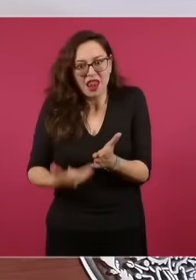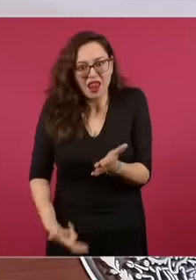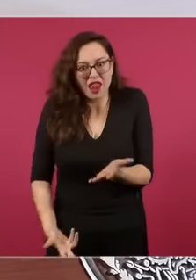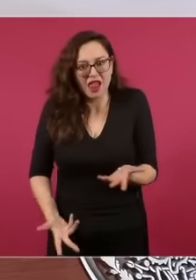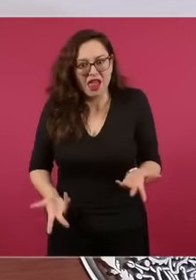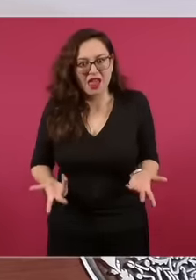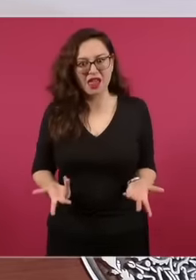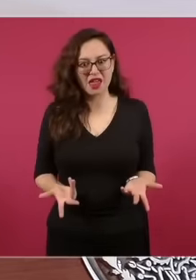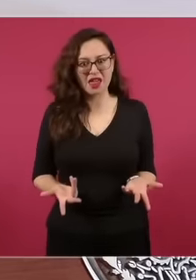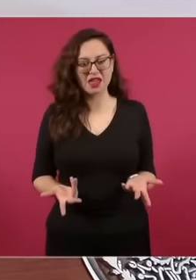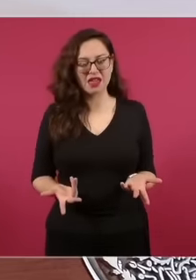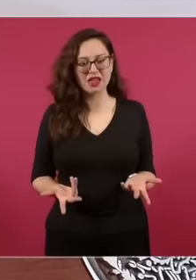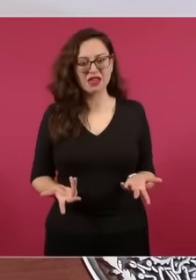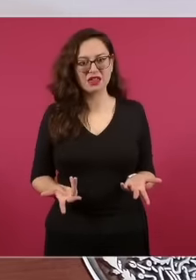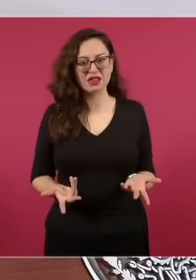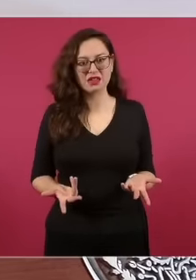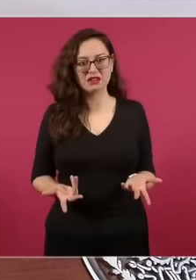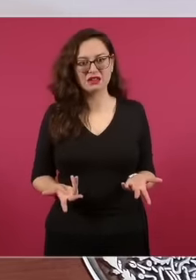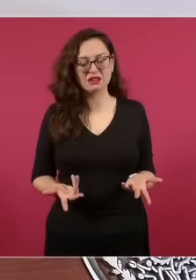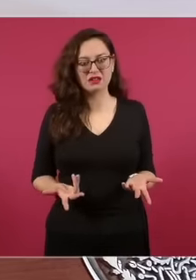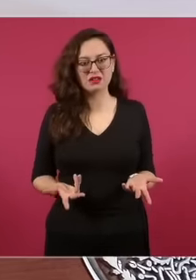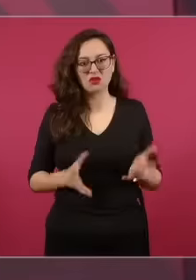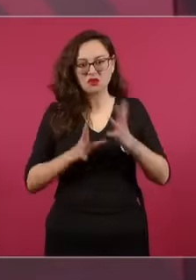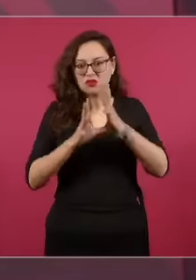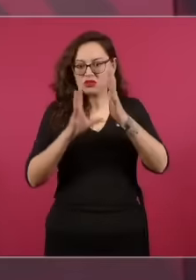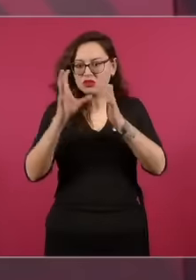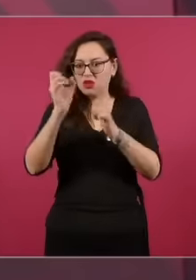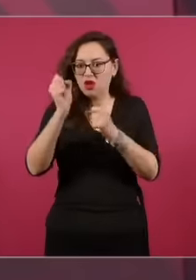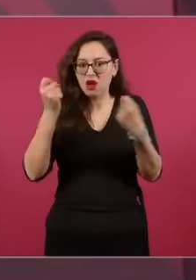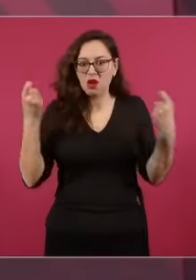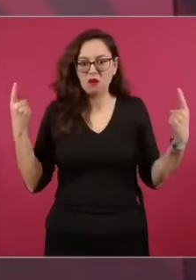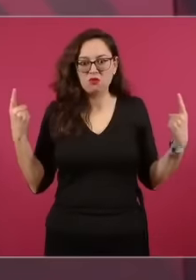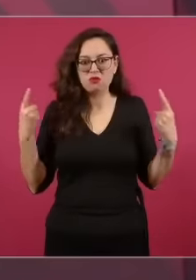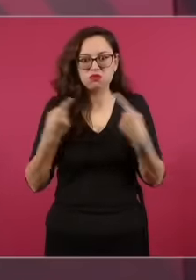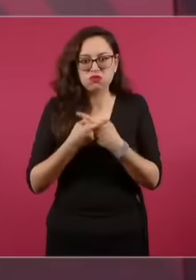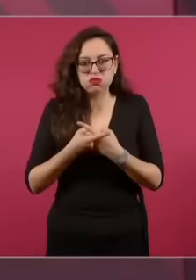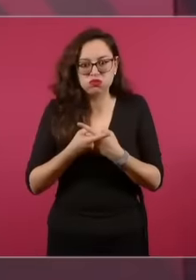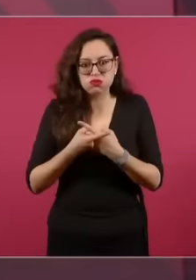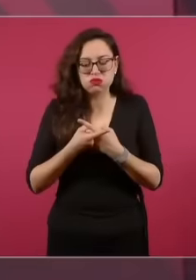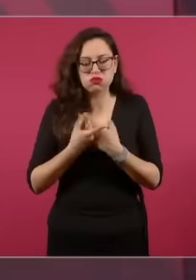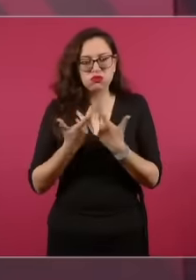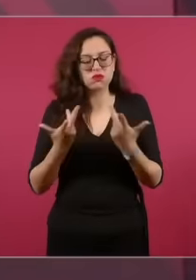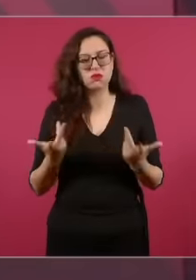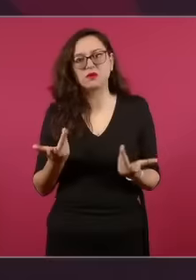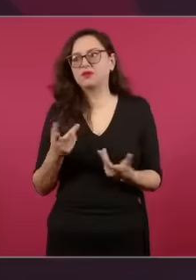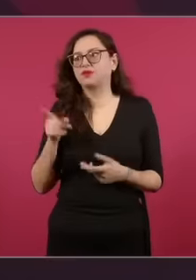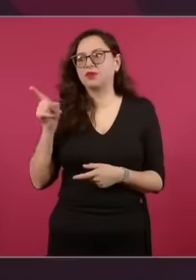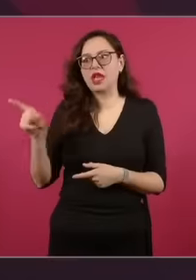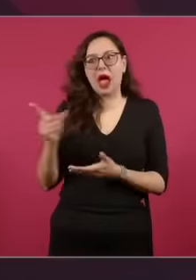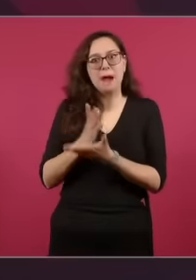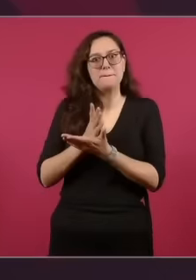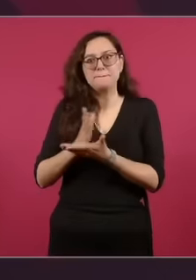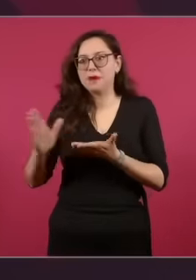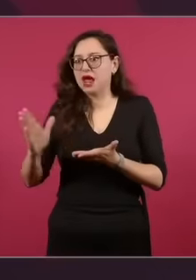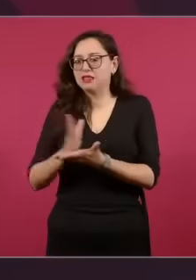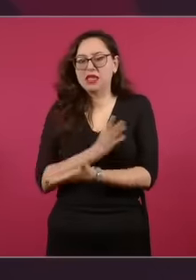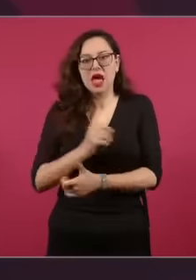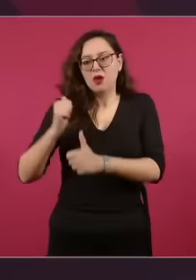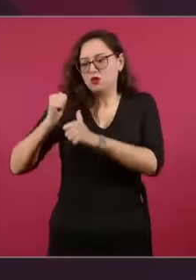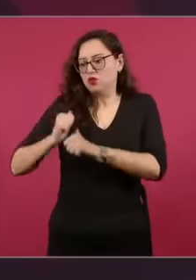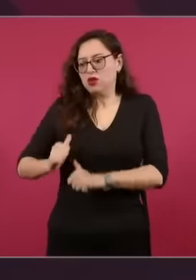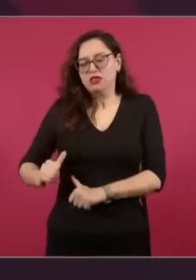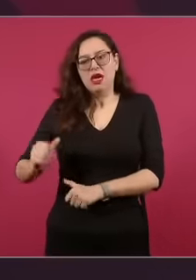judicial en decisiones que corresponden sólo al poder